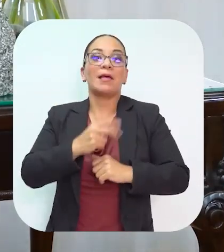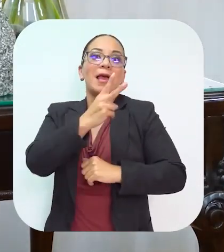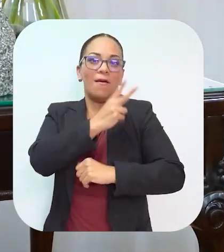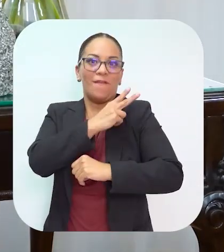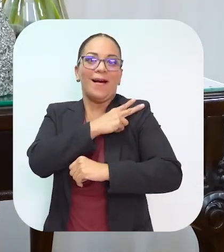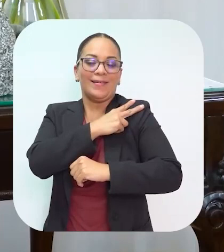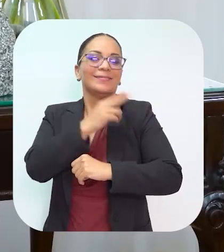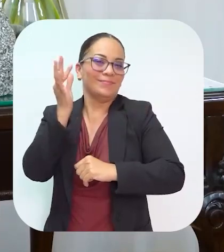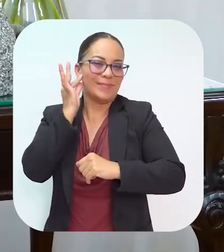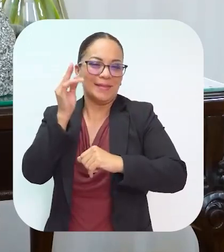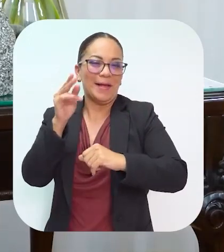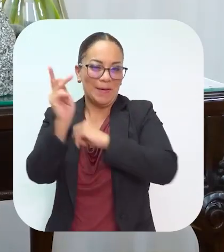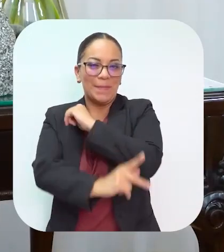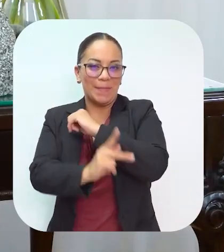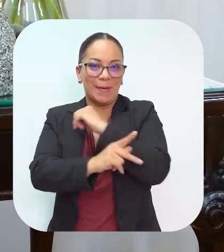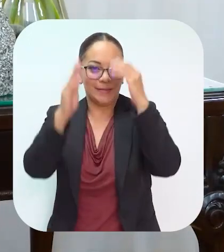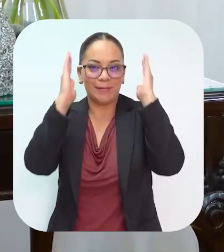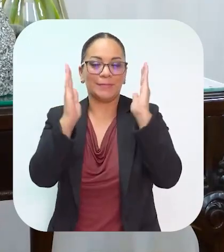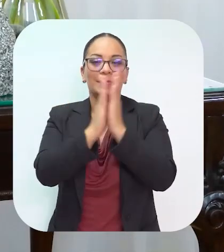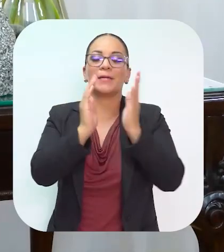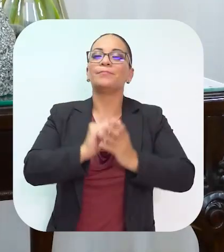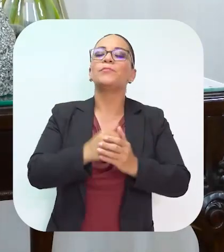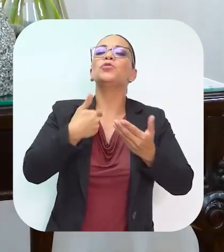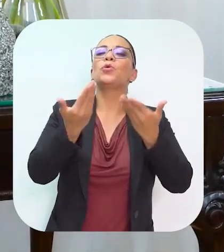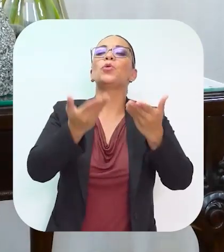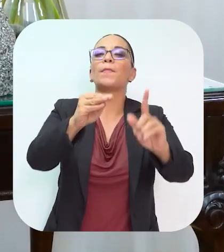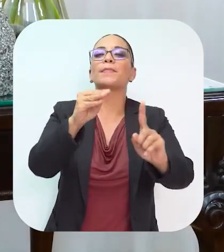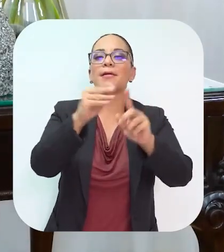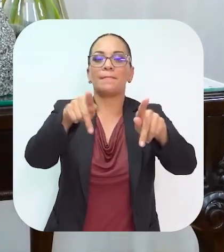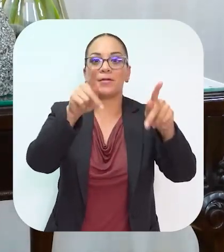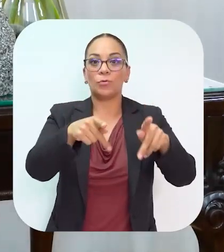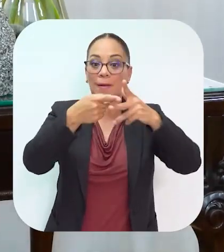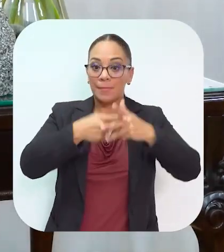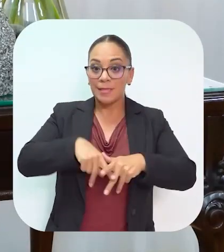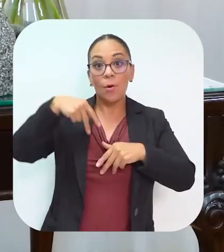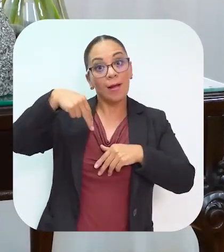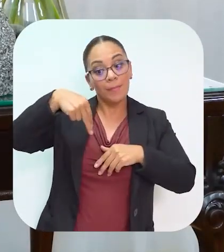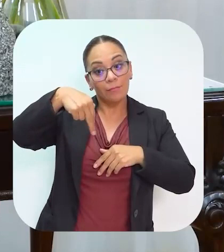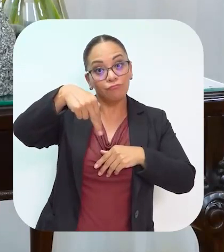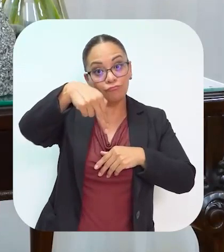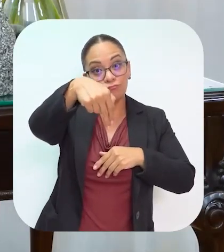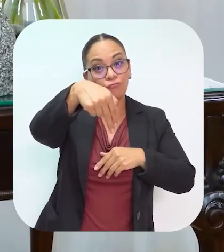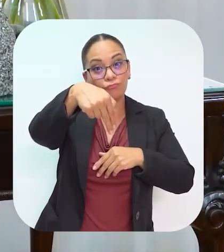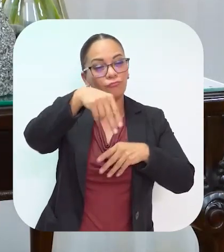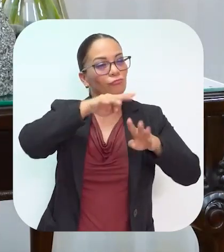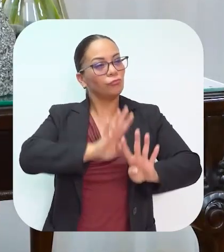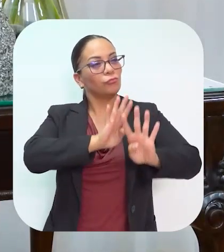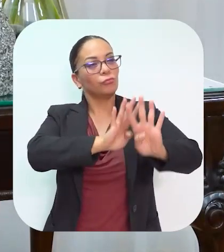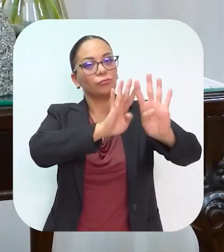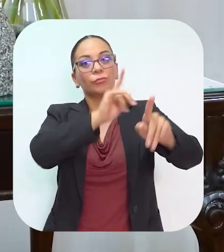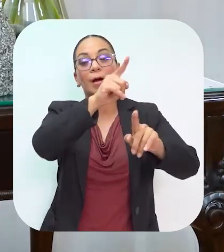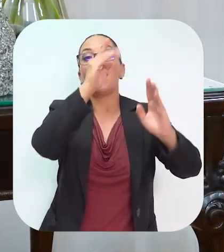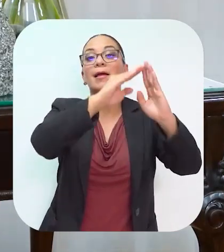nacional. Yo tengo dos mensajes. Para los romeros que ya empezaron su romería hacia la